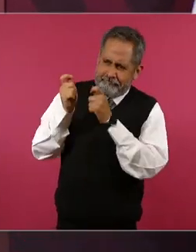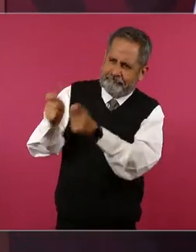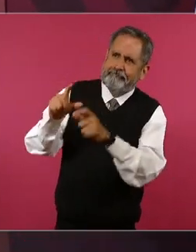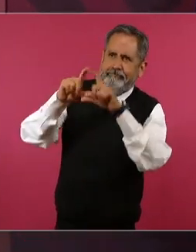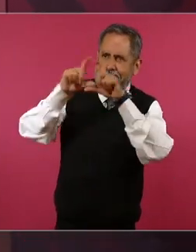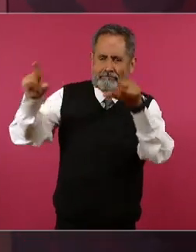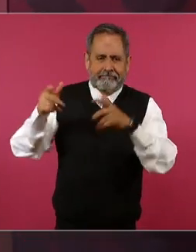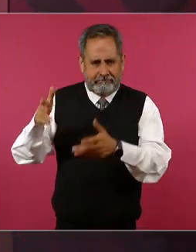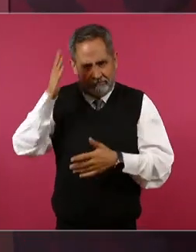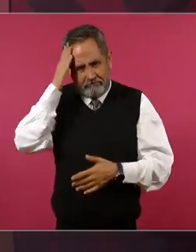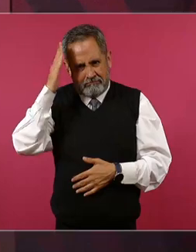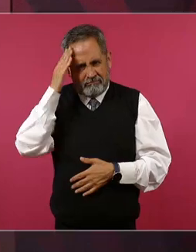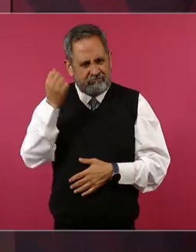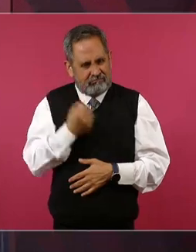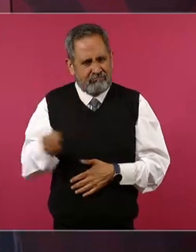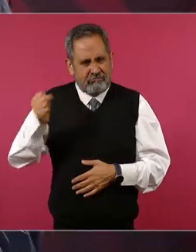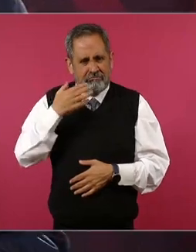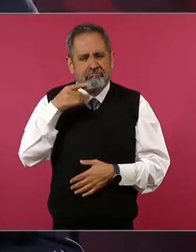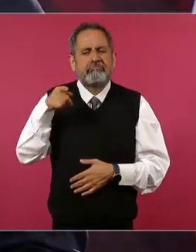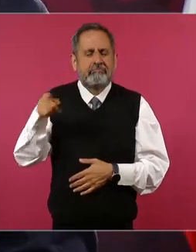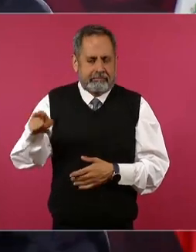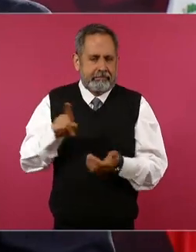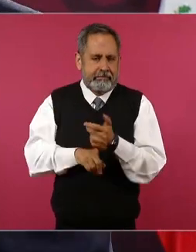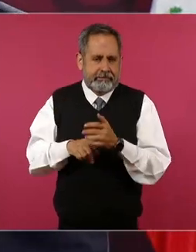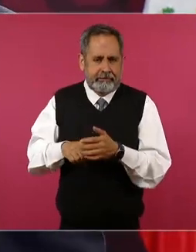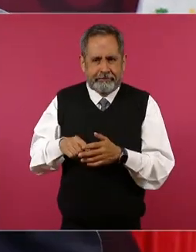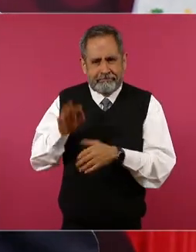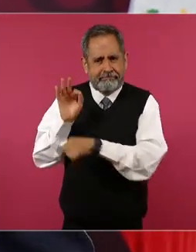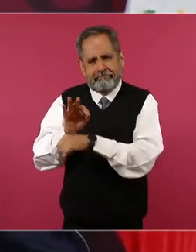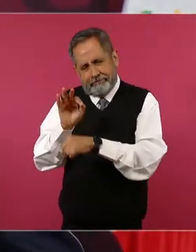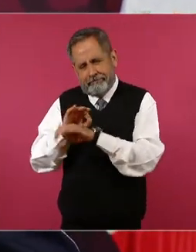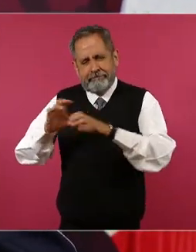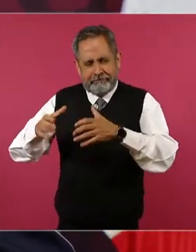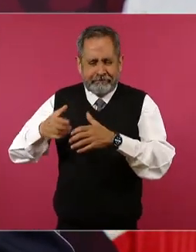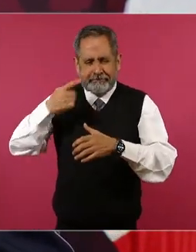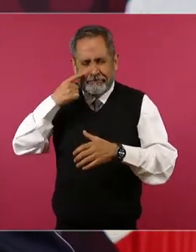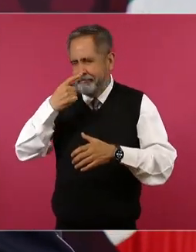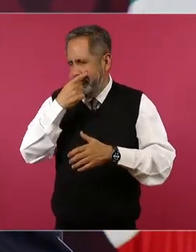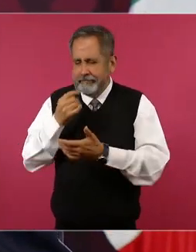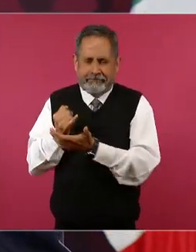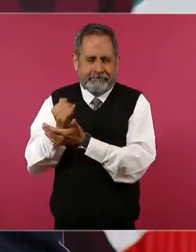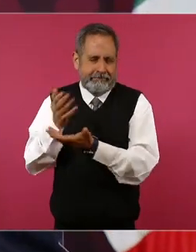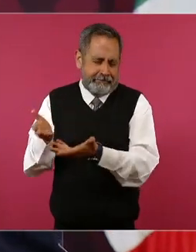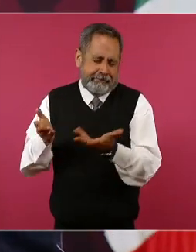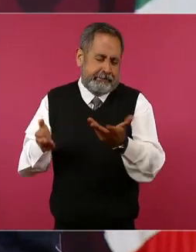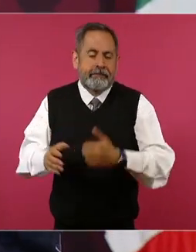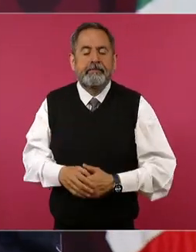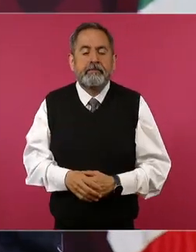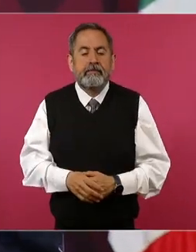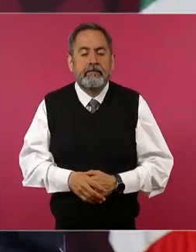el dirigente de la corriente democrática entonces este